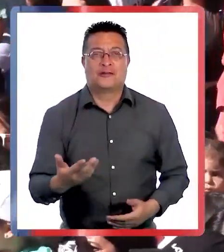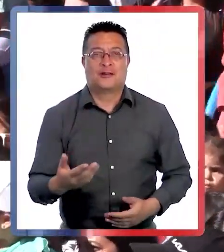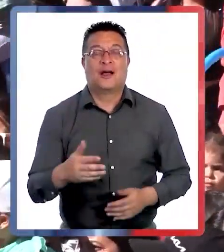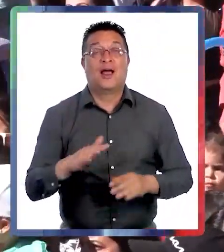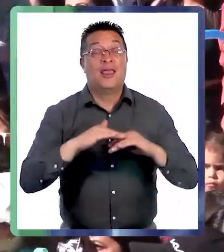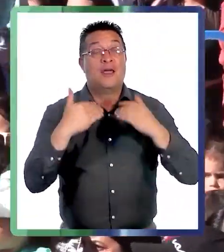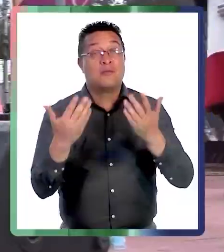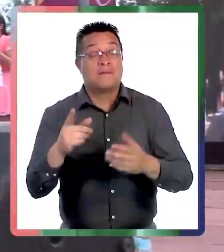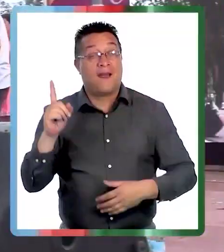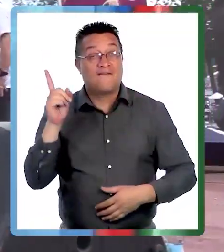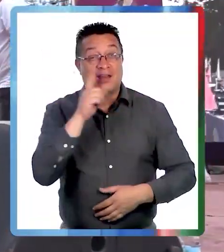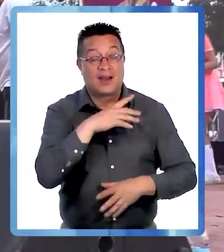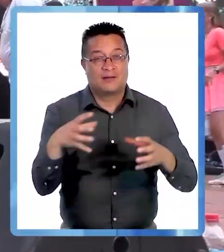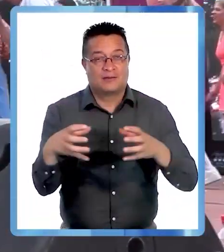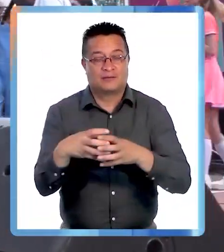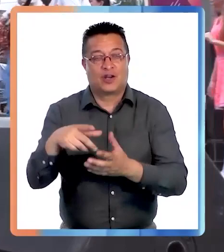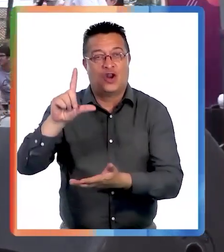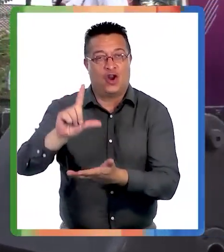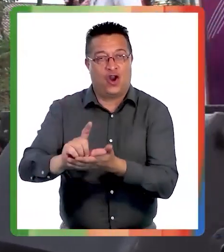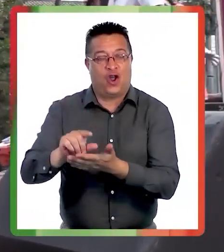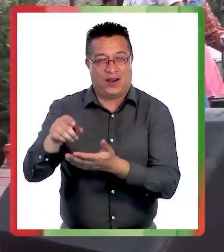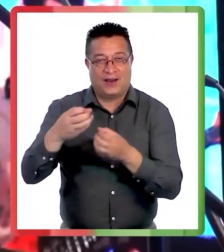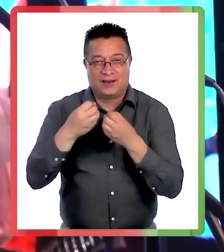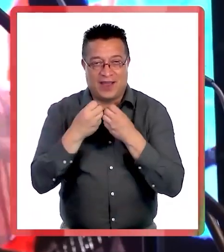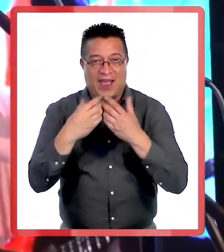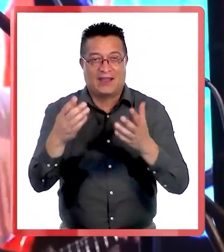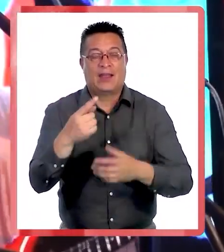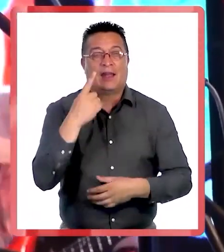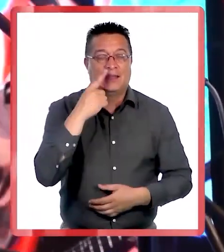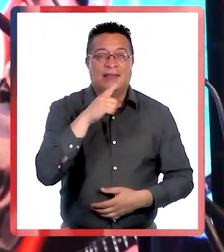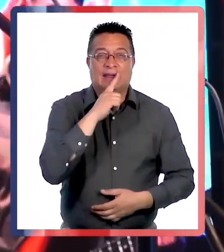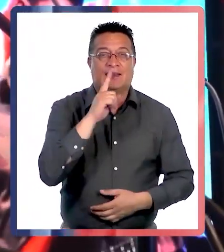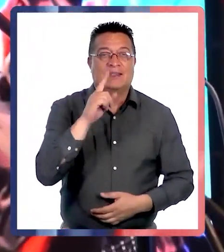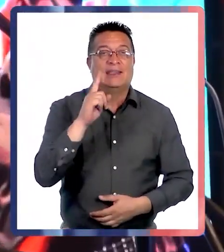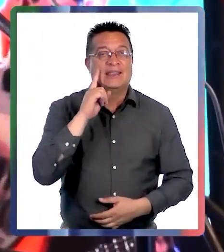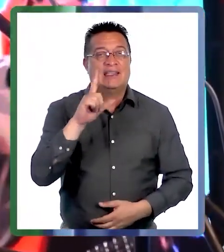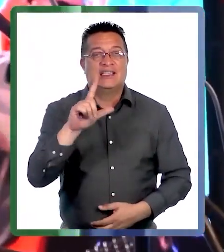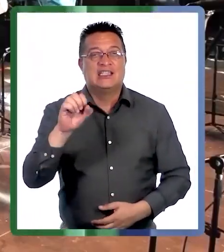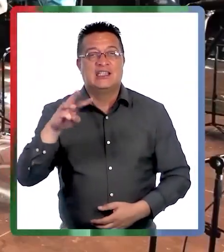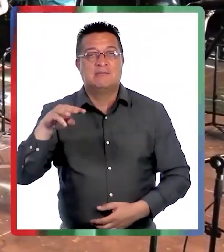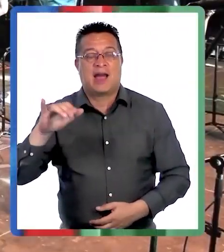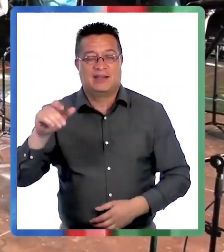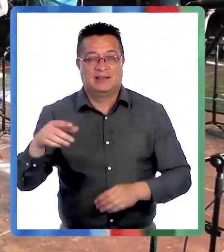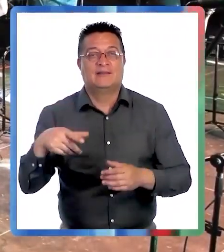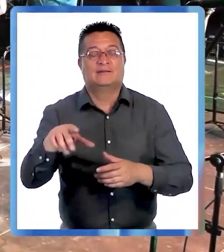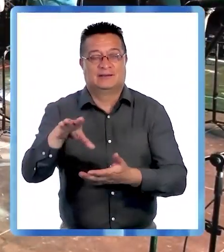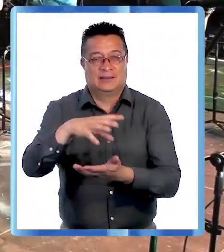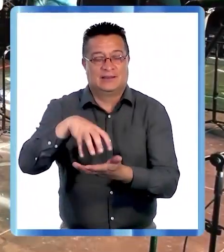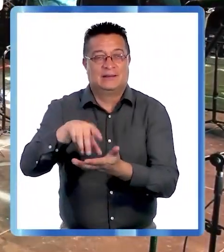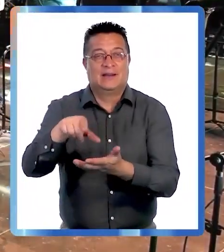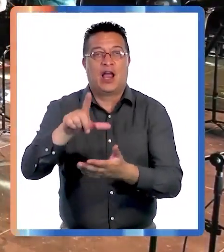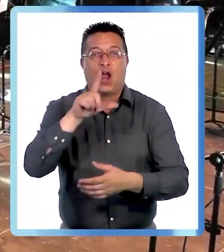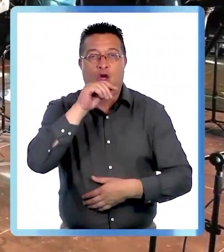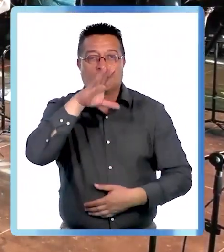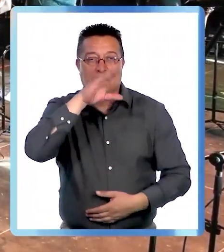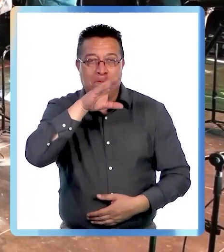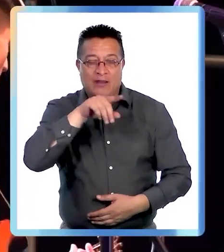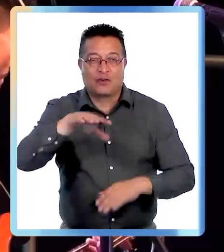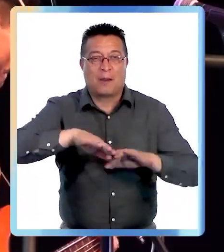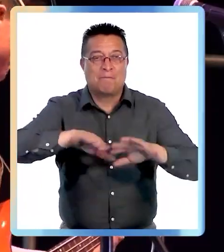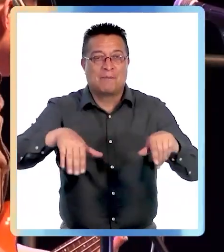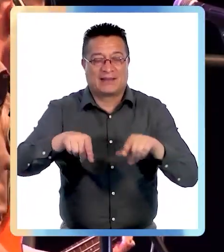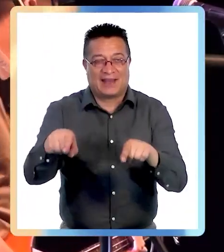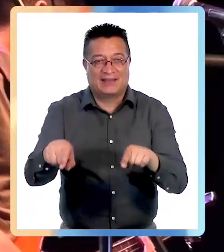luego terminar con la agrupación local Mutrun e Inti y Jimani en la playa Vega de los Patos donde llegaba la hora del